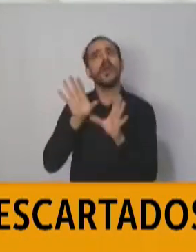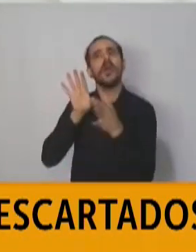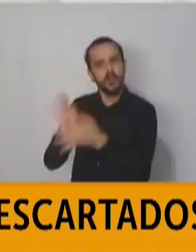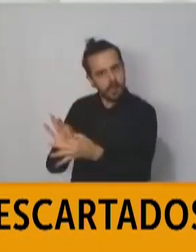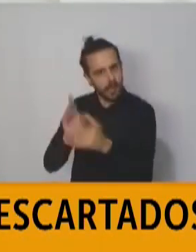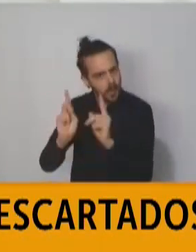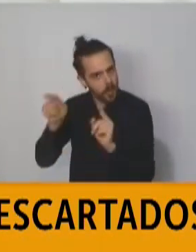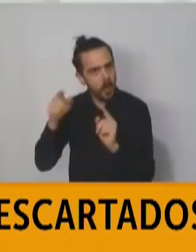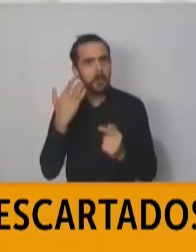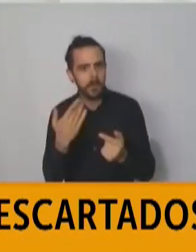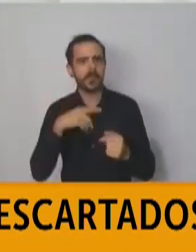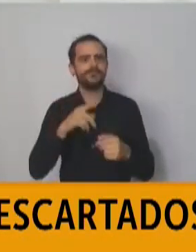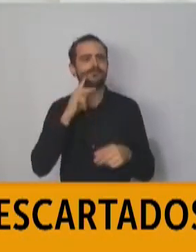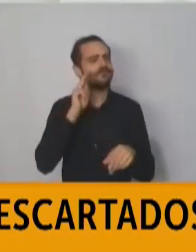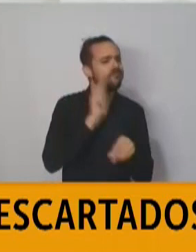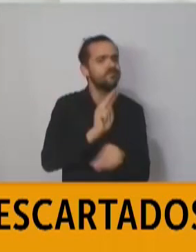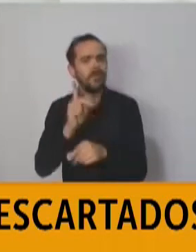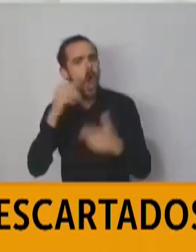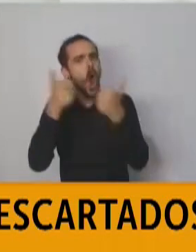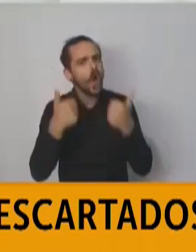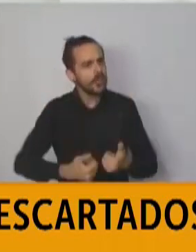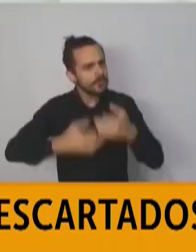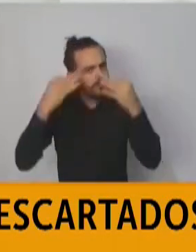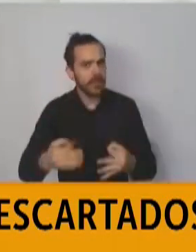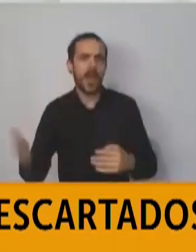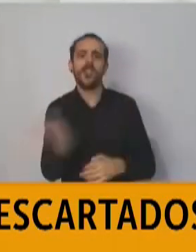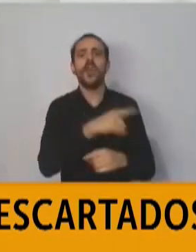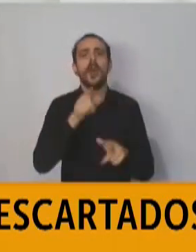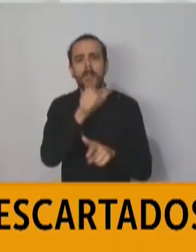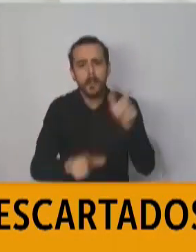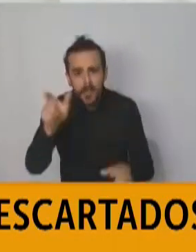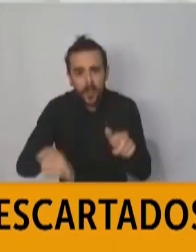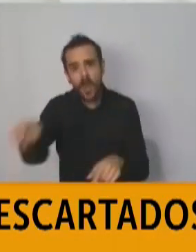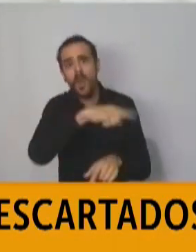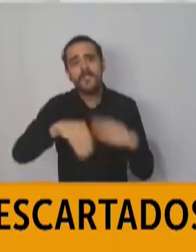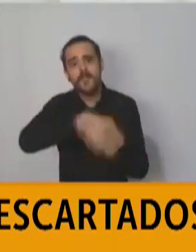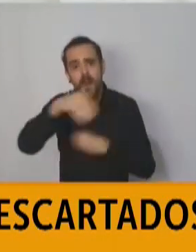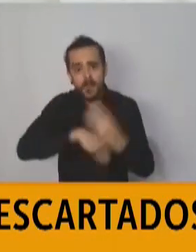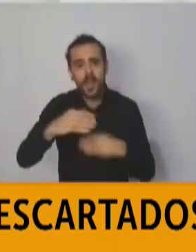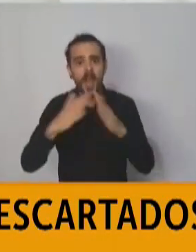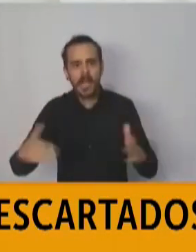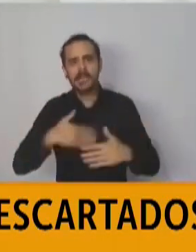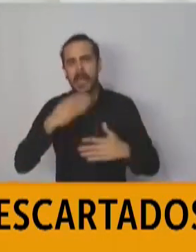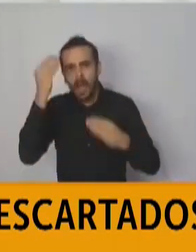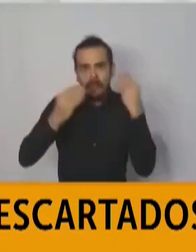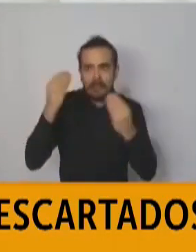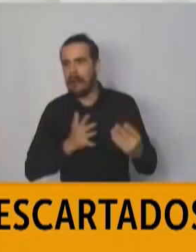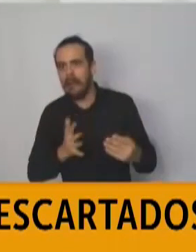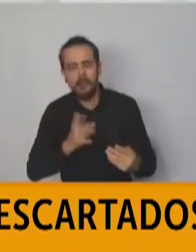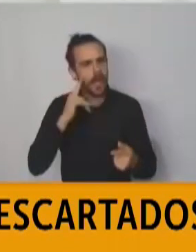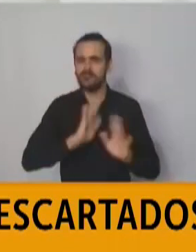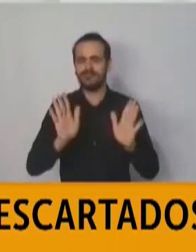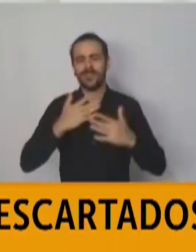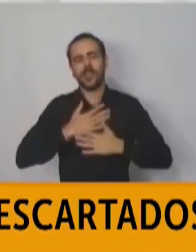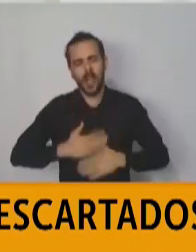tranquilidad a las familias enterrianas de que vamos a evitar que algunos pocos pero con mucha capacidad de